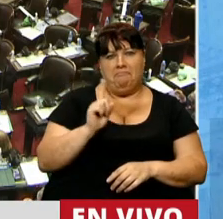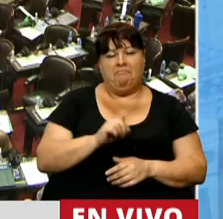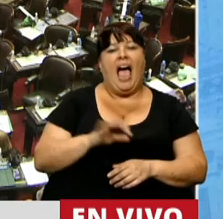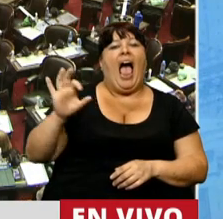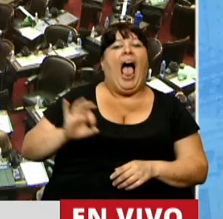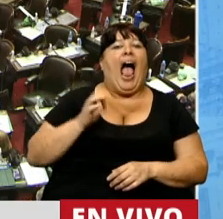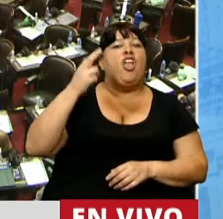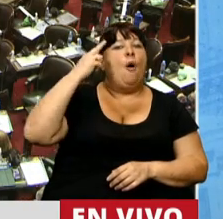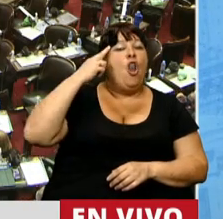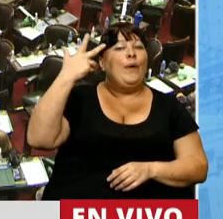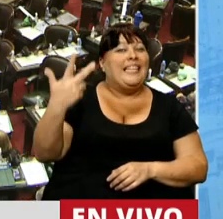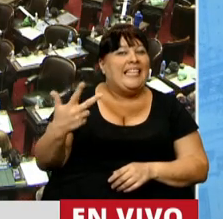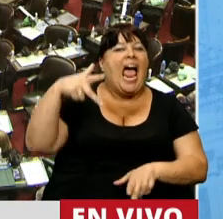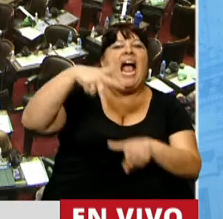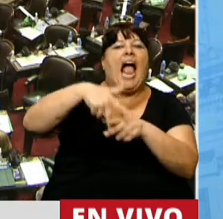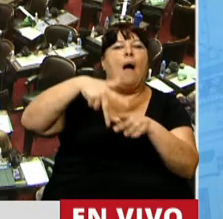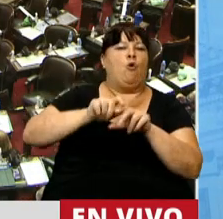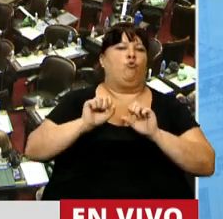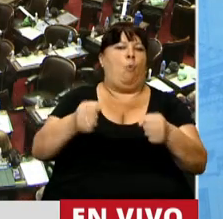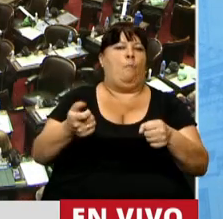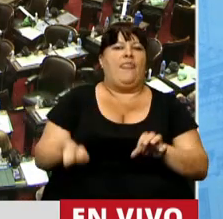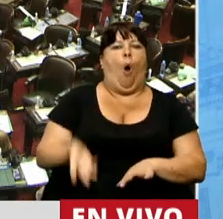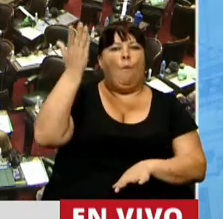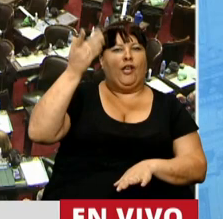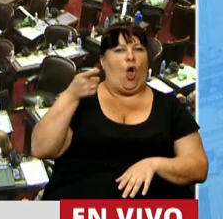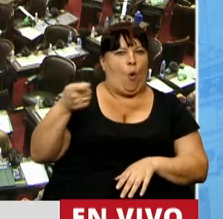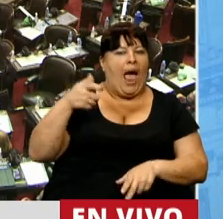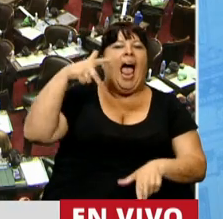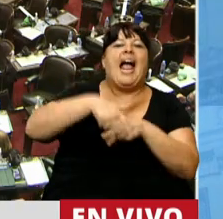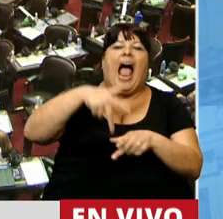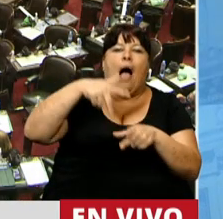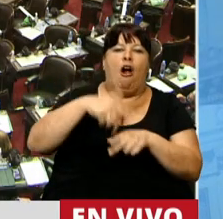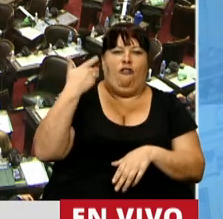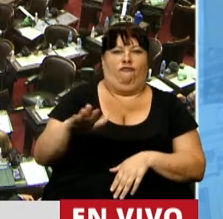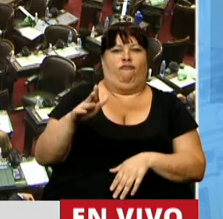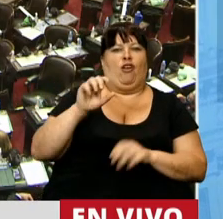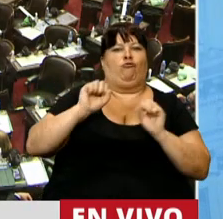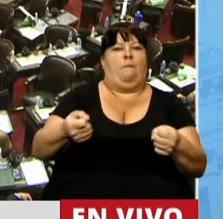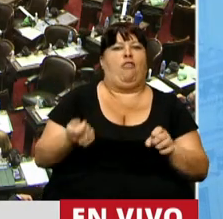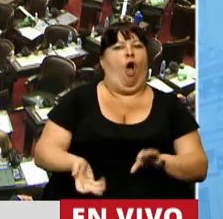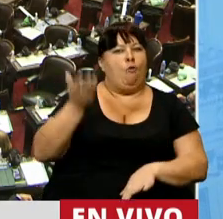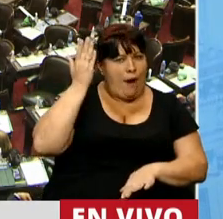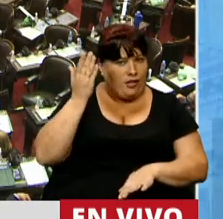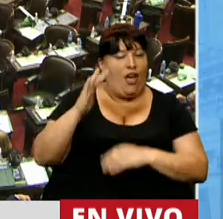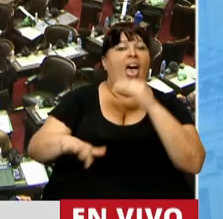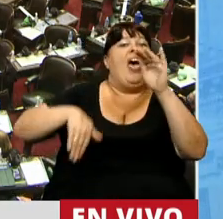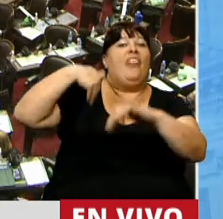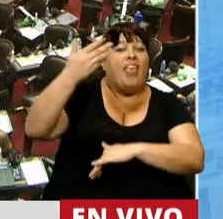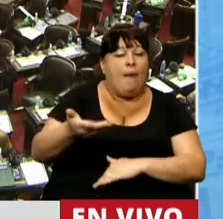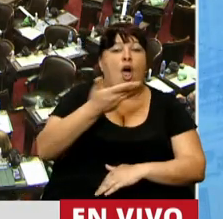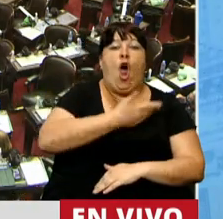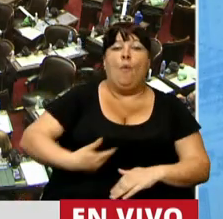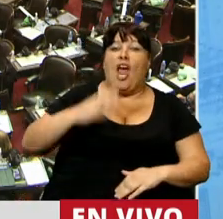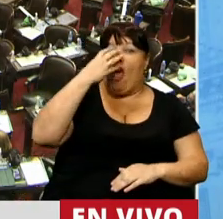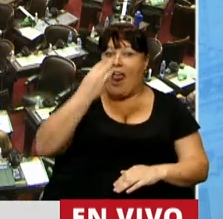Kirchner. En el año 93, Cavallo suspende los aumentos. Cavallo suspende los aumentos. Posteriormente, el gobierno de De la